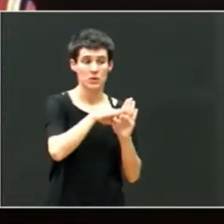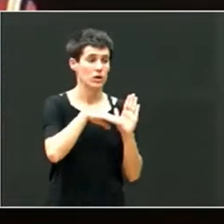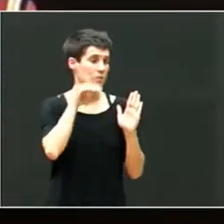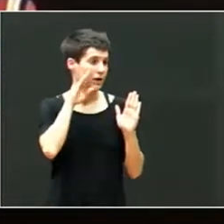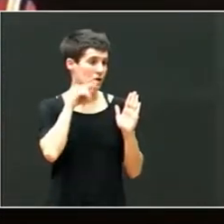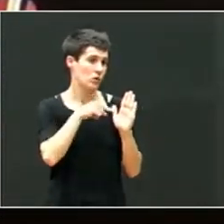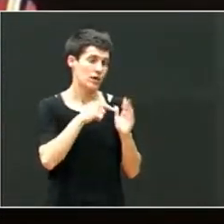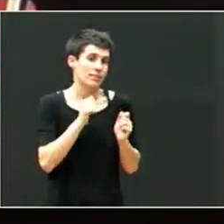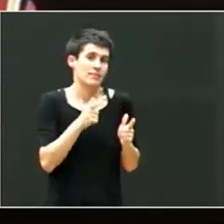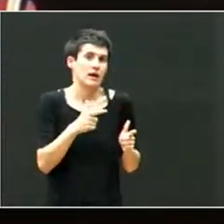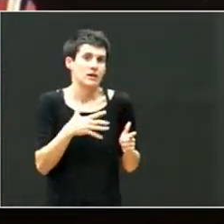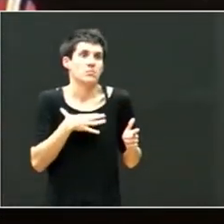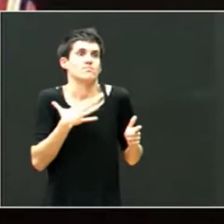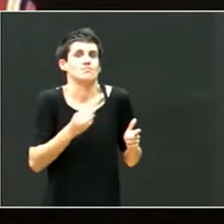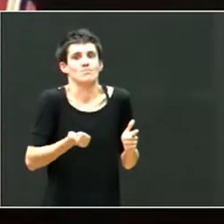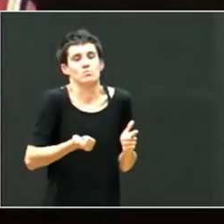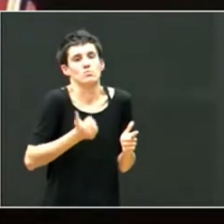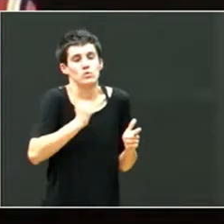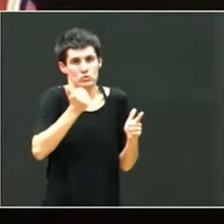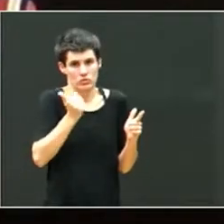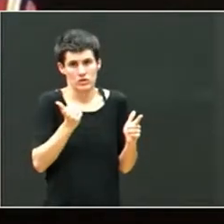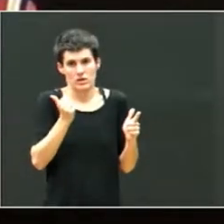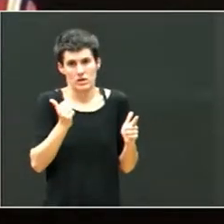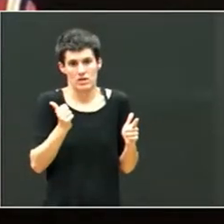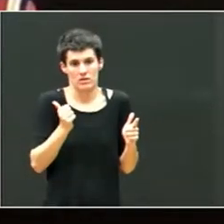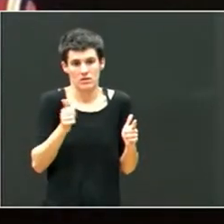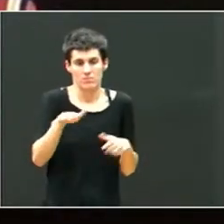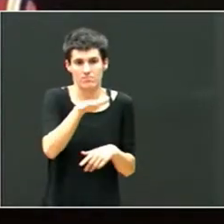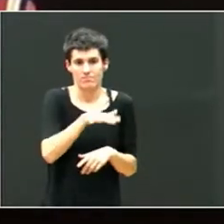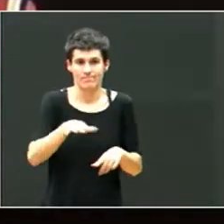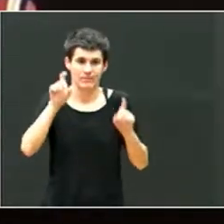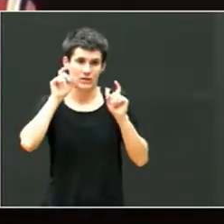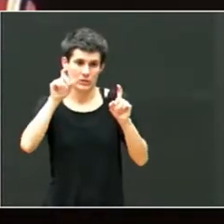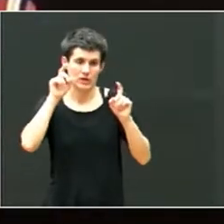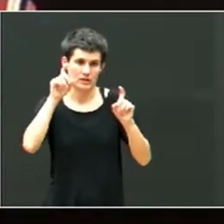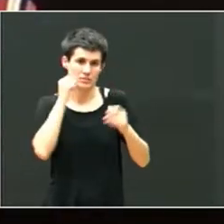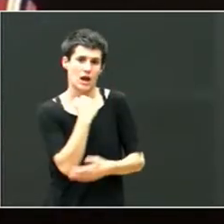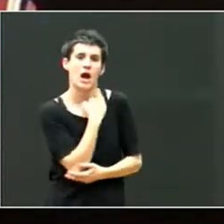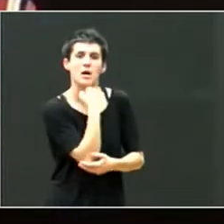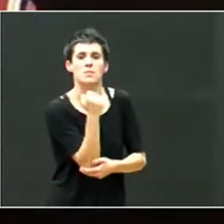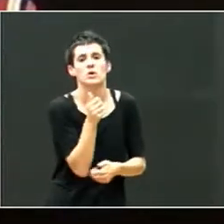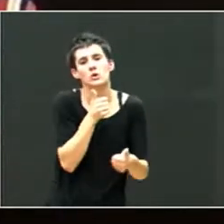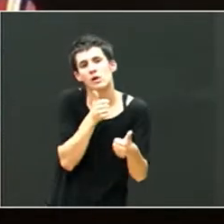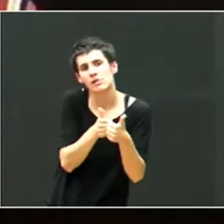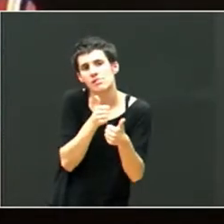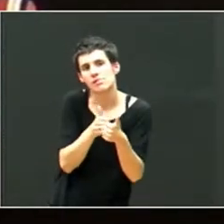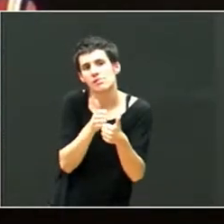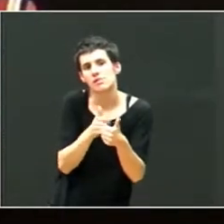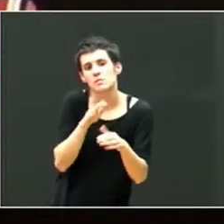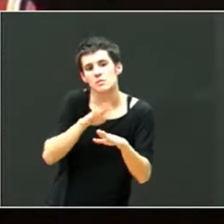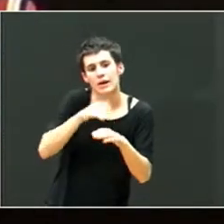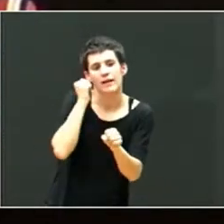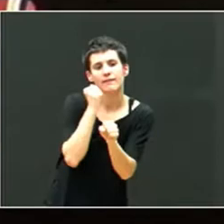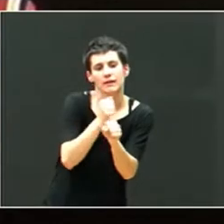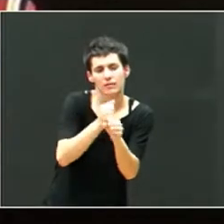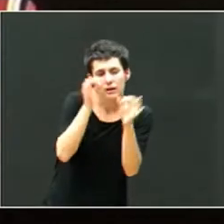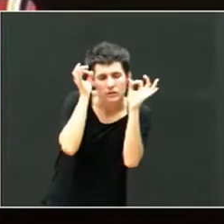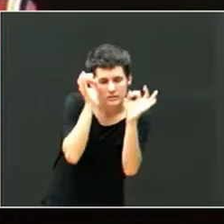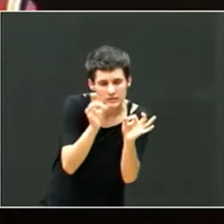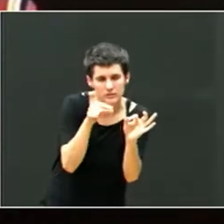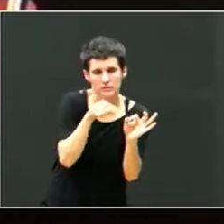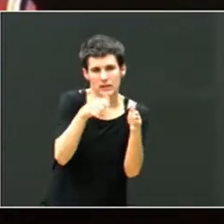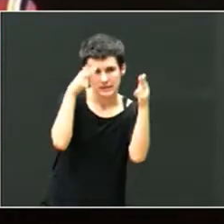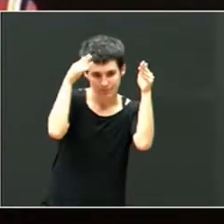posibilidad de que la comunidad educativa reciba un apoyo continuado para hacer un trabajo específico sobre cómo trabajar.